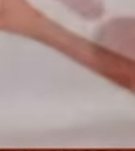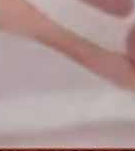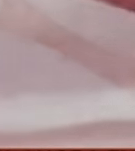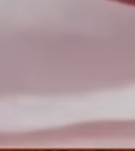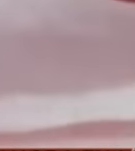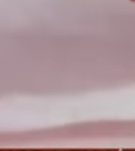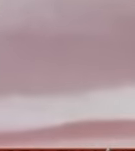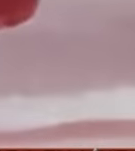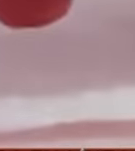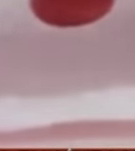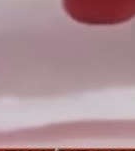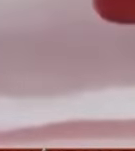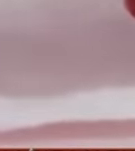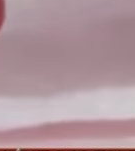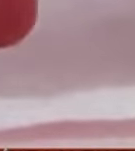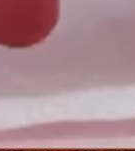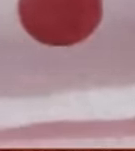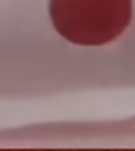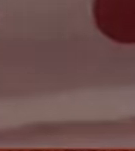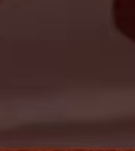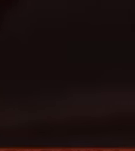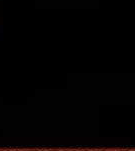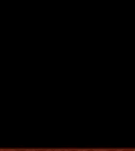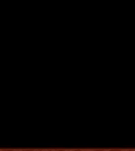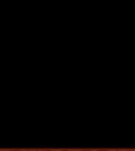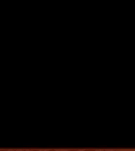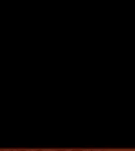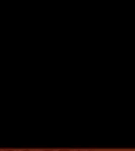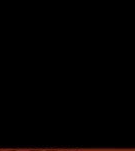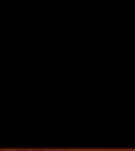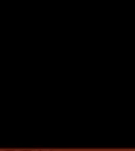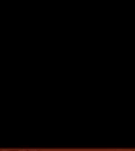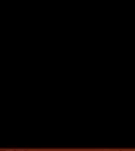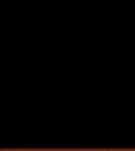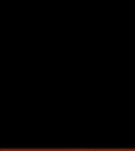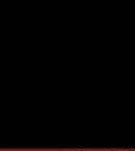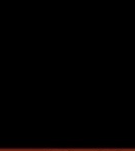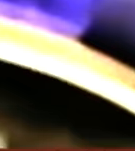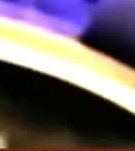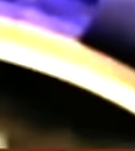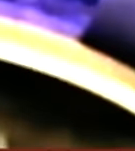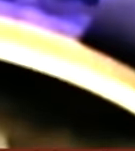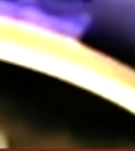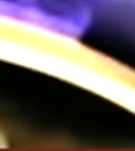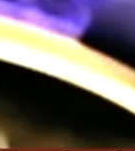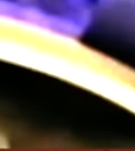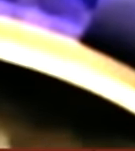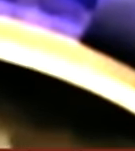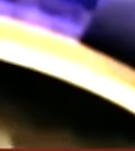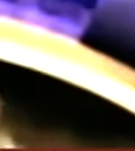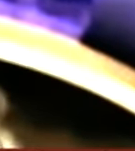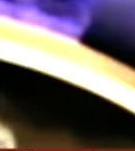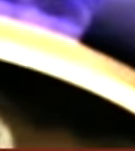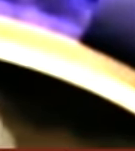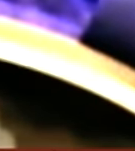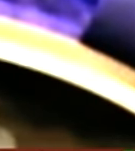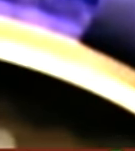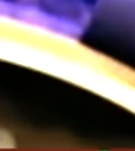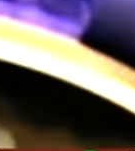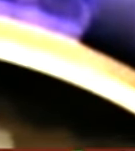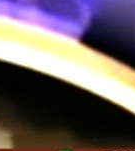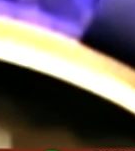actualidad utilizamos drogas como los anticoagulantes medicinas que adelgazan la sangre y que evitan esta